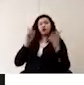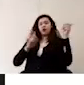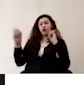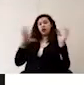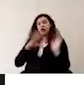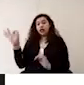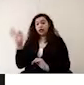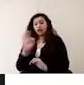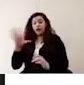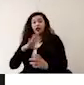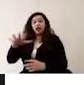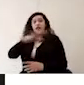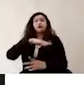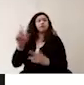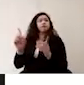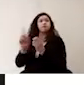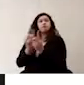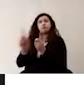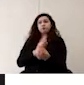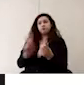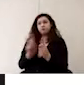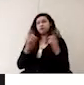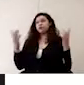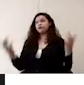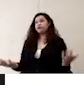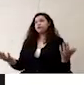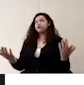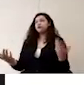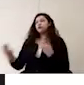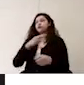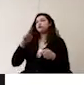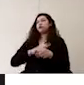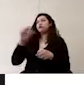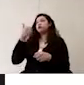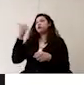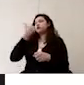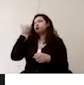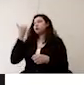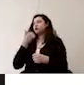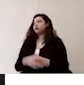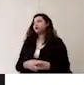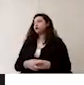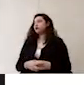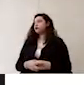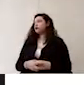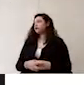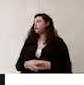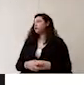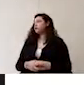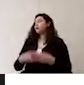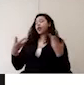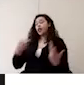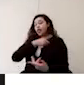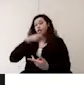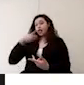comparta espacio común con otros alumnos se debe